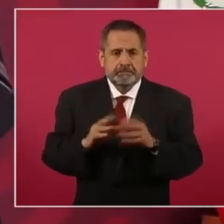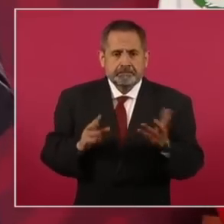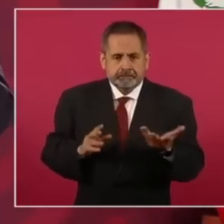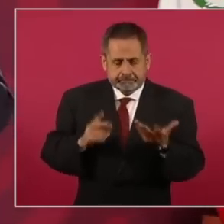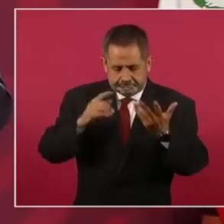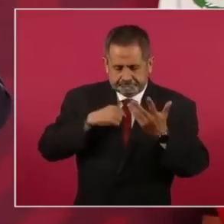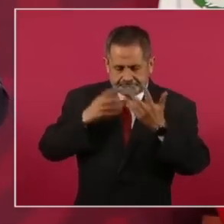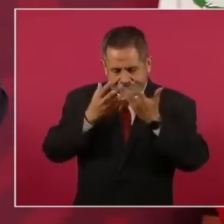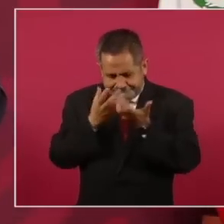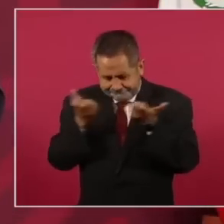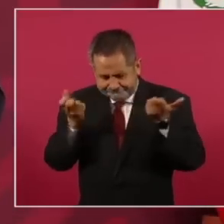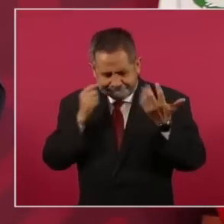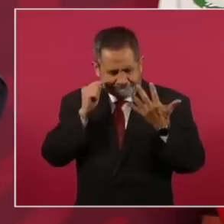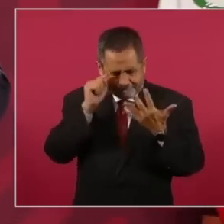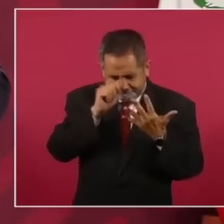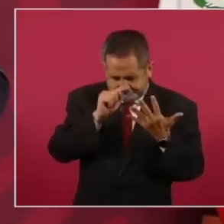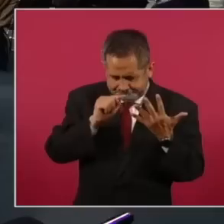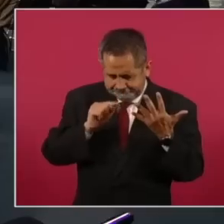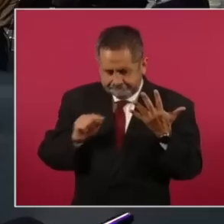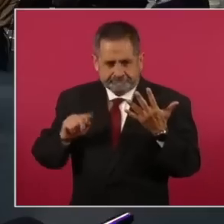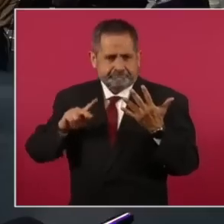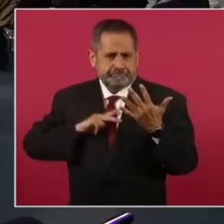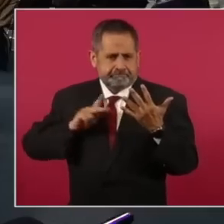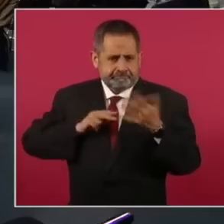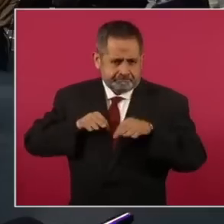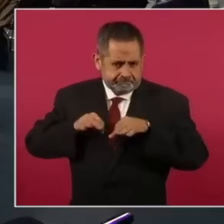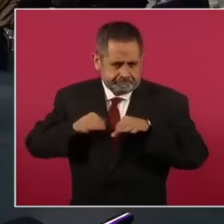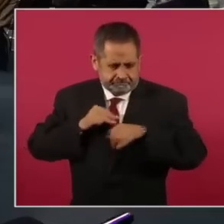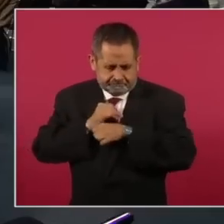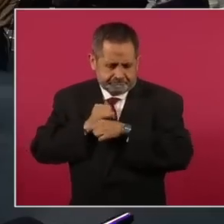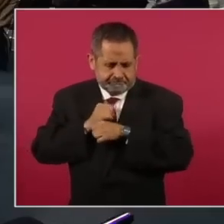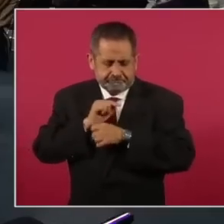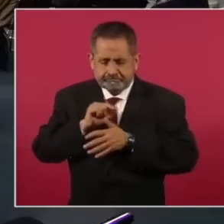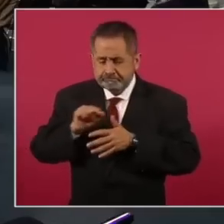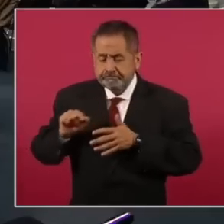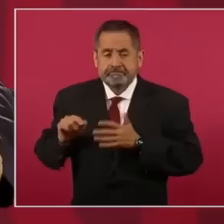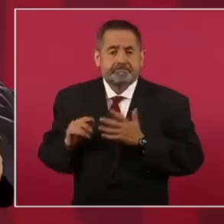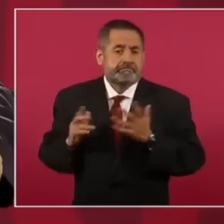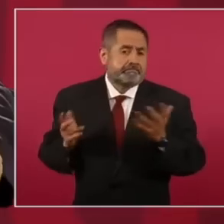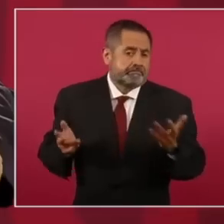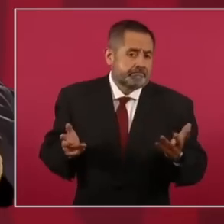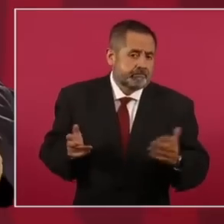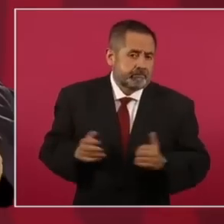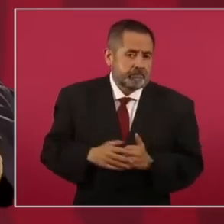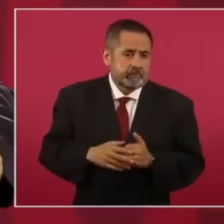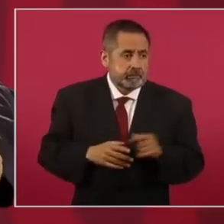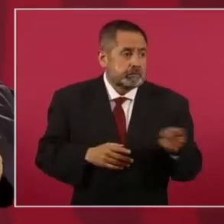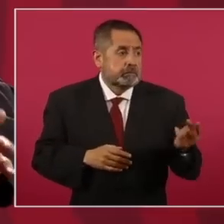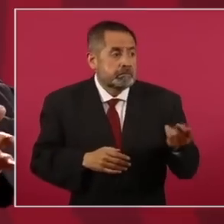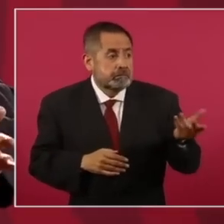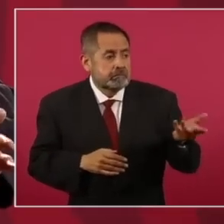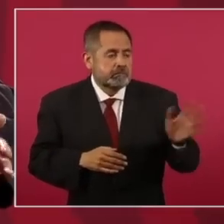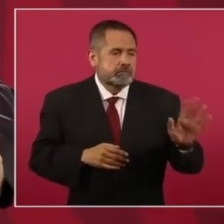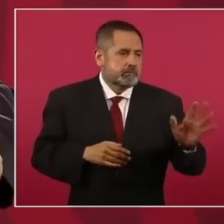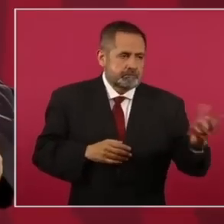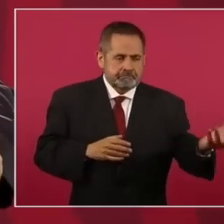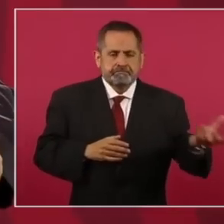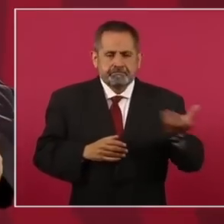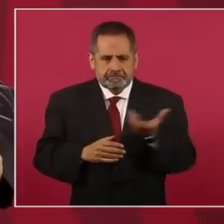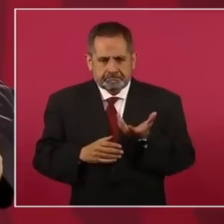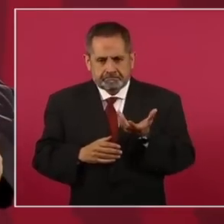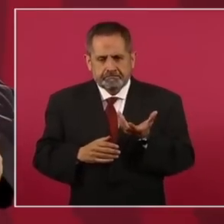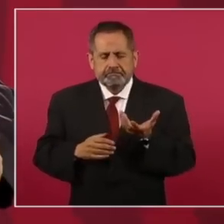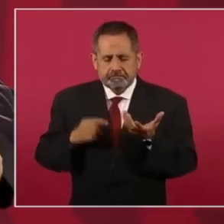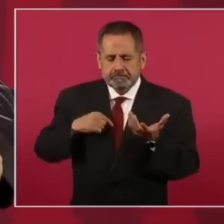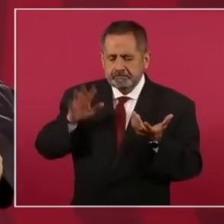nosotros hacemos, en relación con eso, nuestro propio trabajo. O sea, no dependemos de